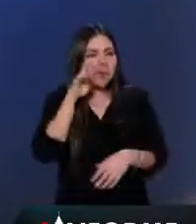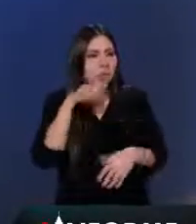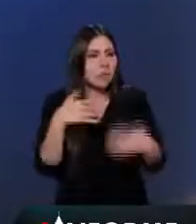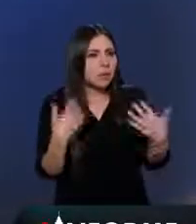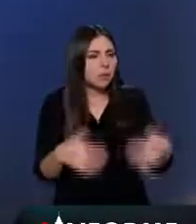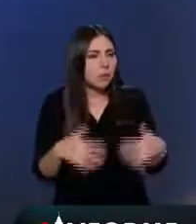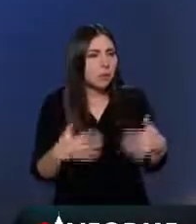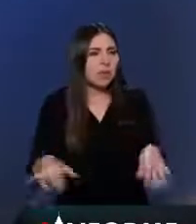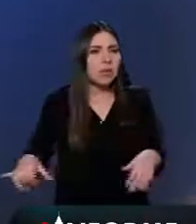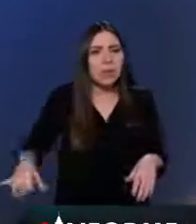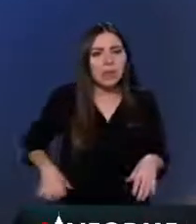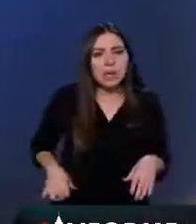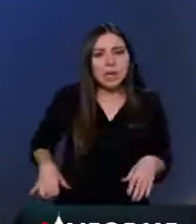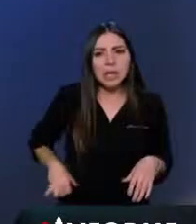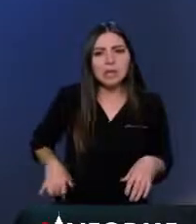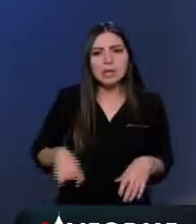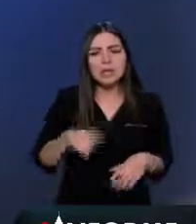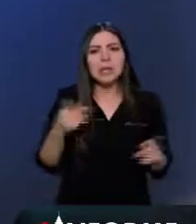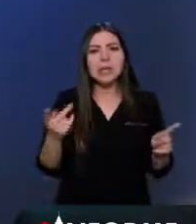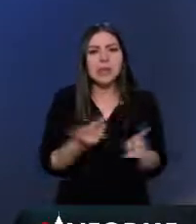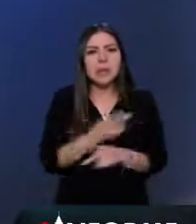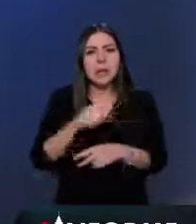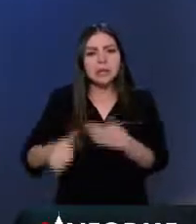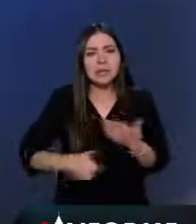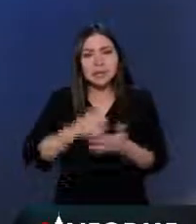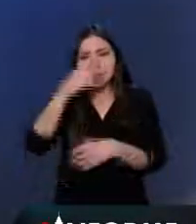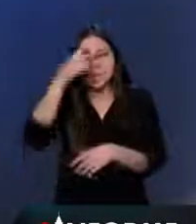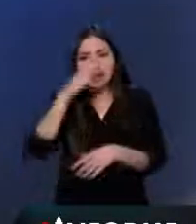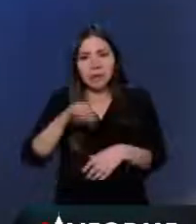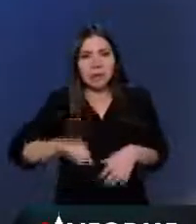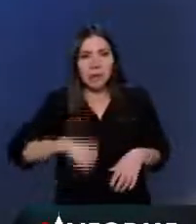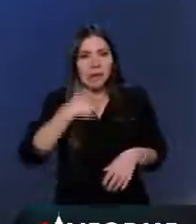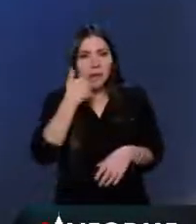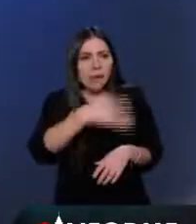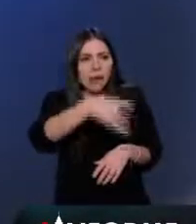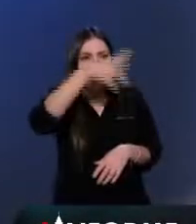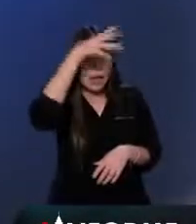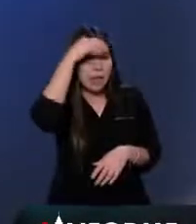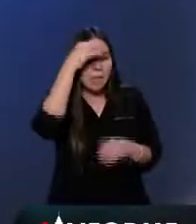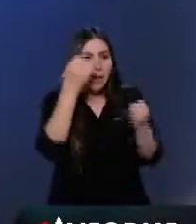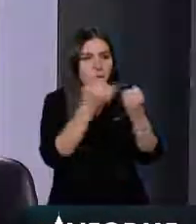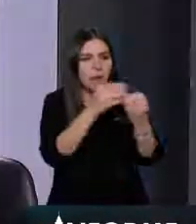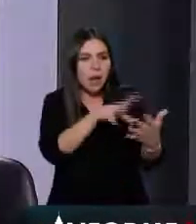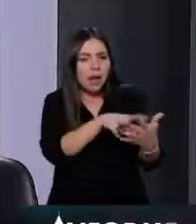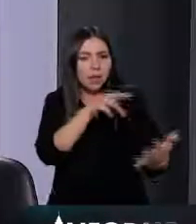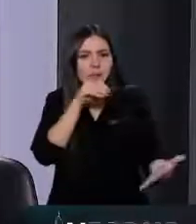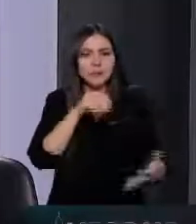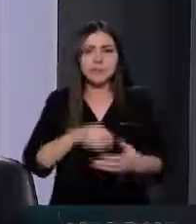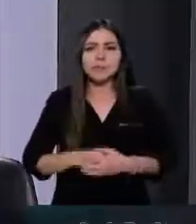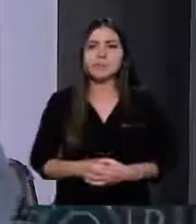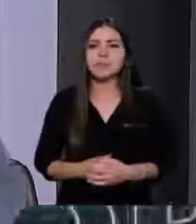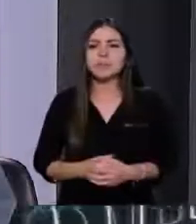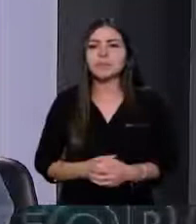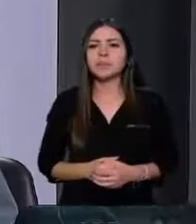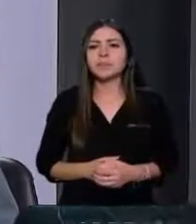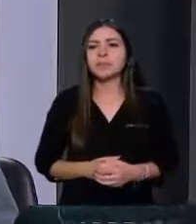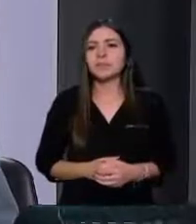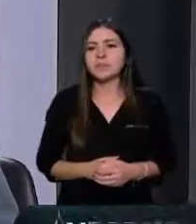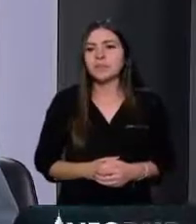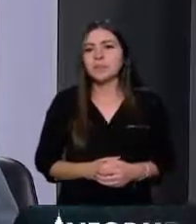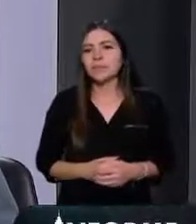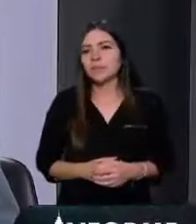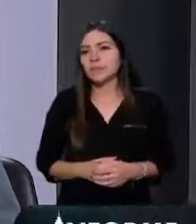interesante y muy bueno lo que está ocurriendo en la Ciudad de México y queremos aprender ese modelo. Bueno, ya y además va a tener el foro de la mañana